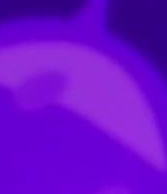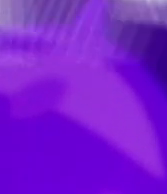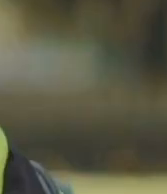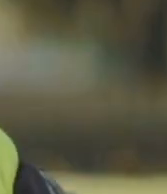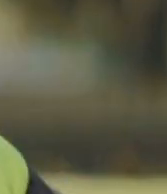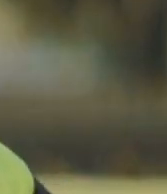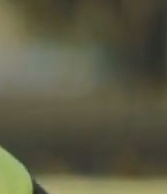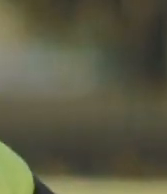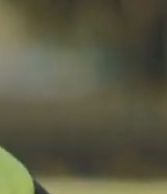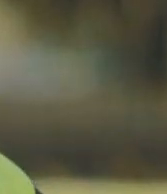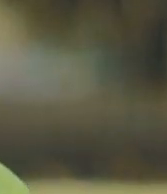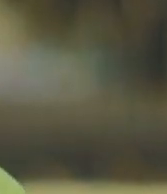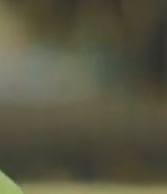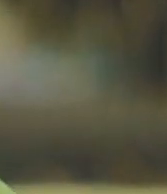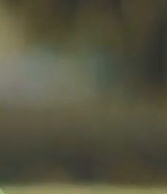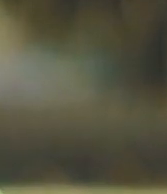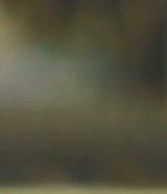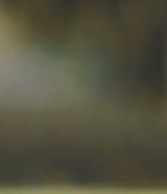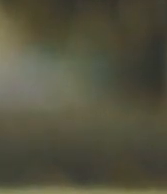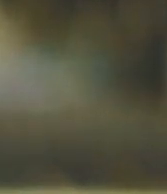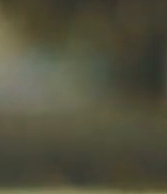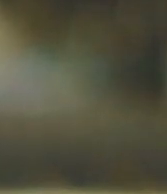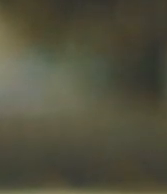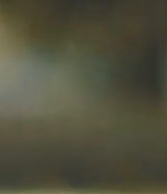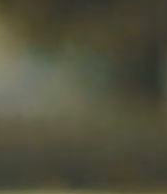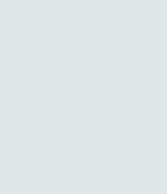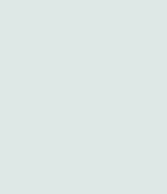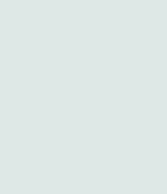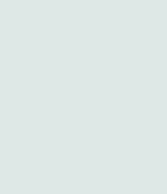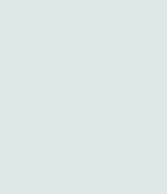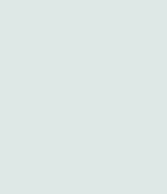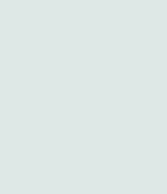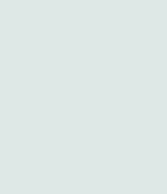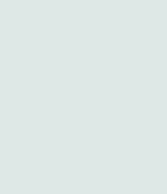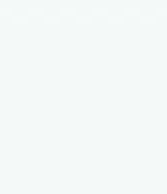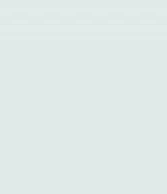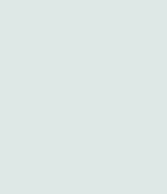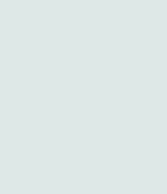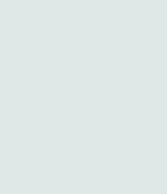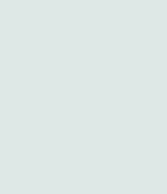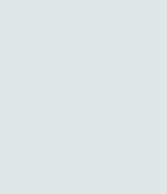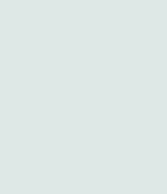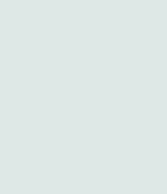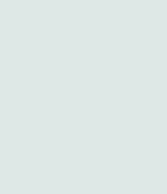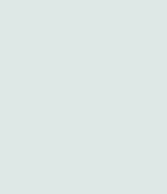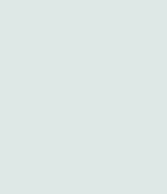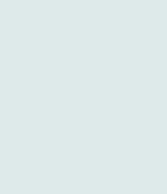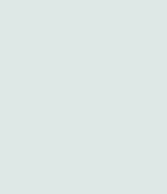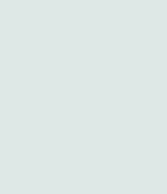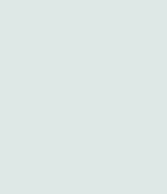Cuidemos hoy A los más pequeños Secretaría de Salud de Nuevo León